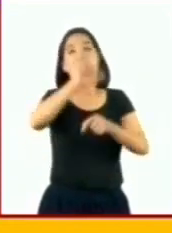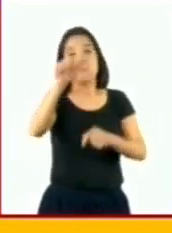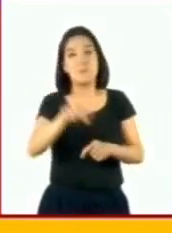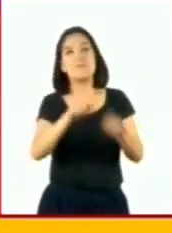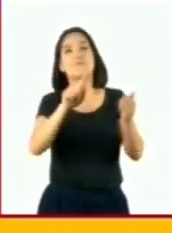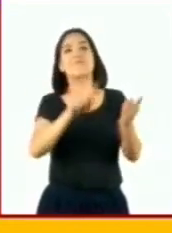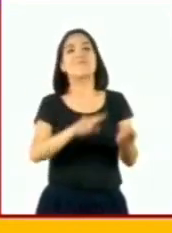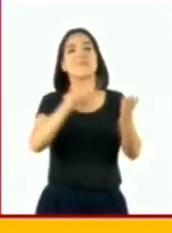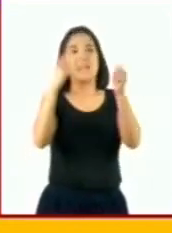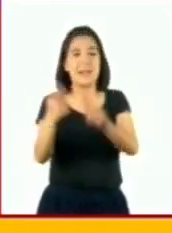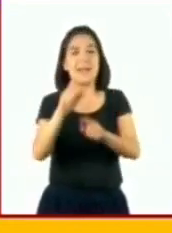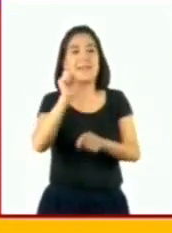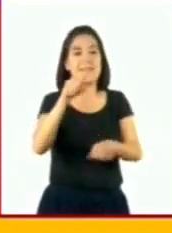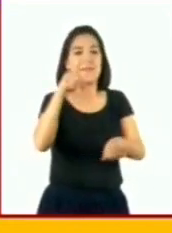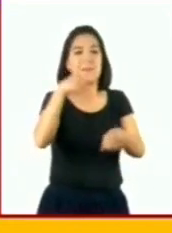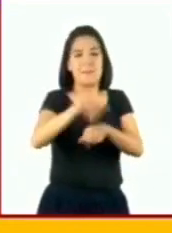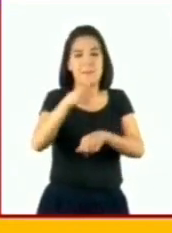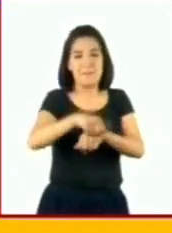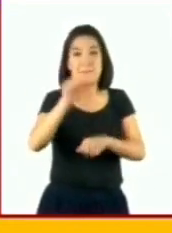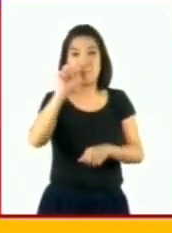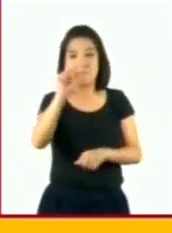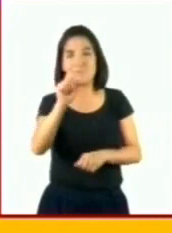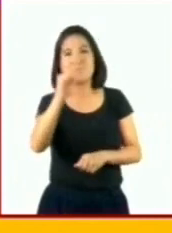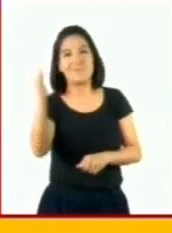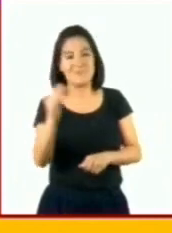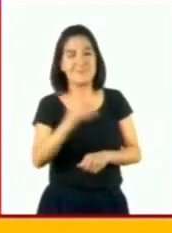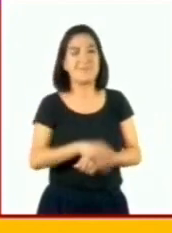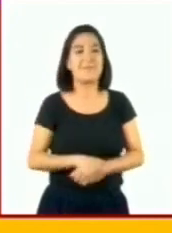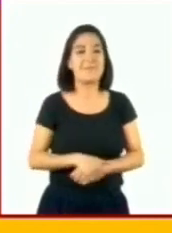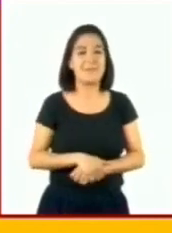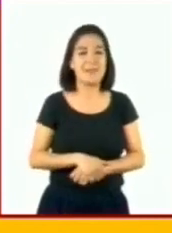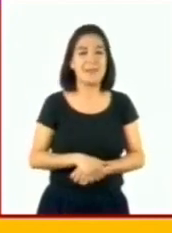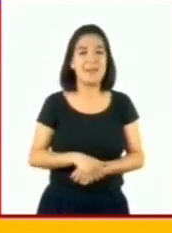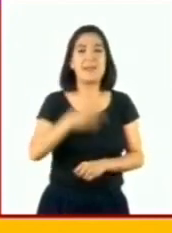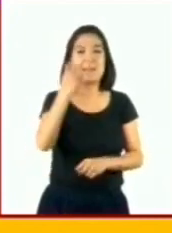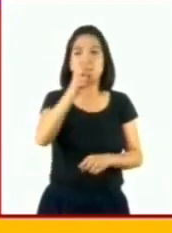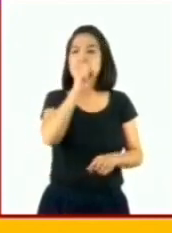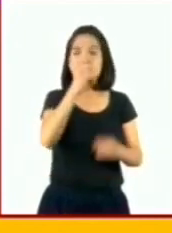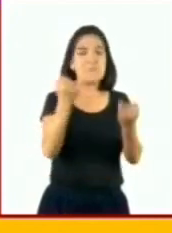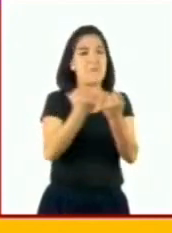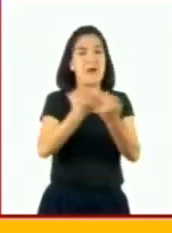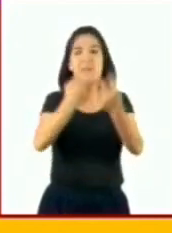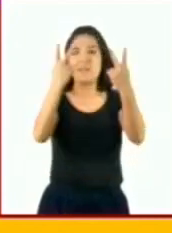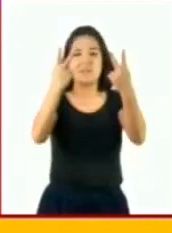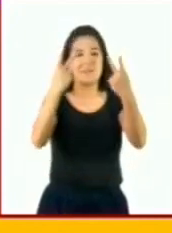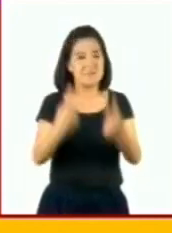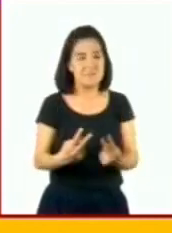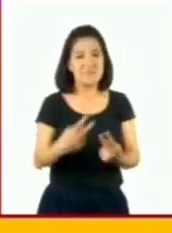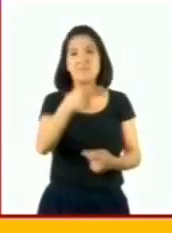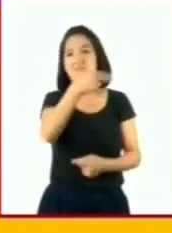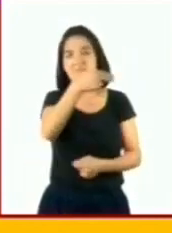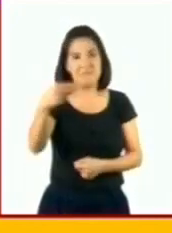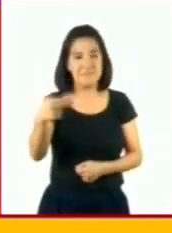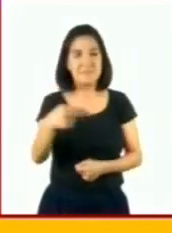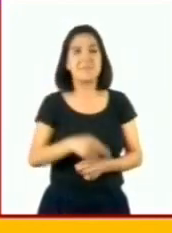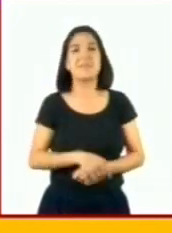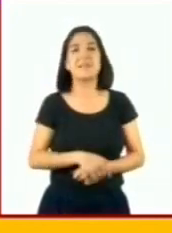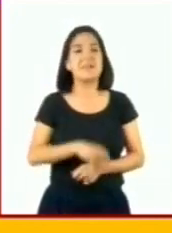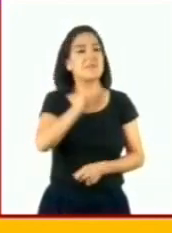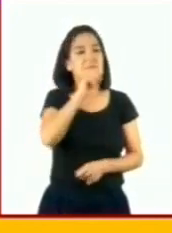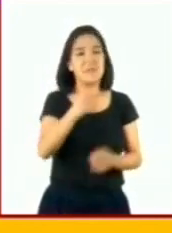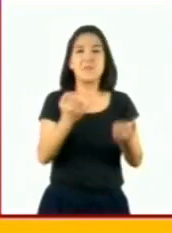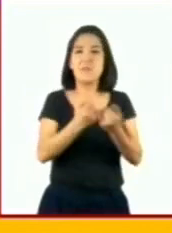que están en la posición que corresponde a los décimos, el cual es el mismo número, 2. Al ser iguales,